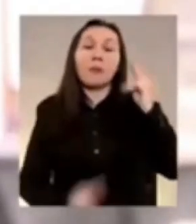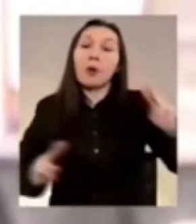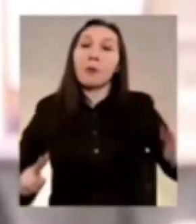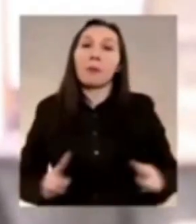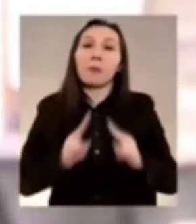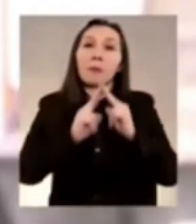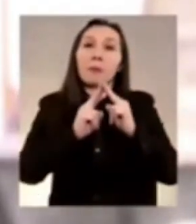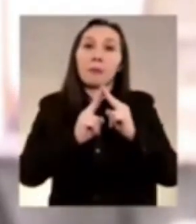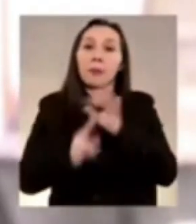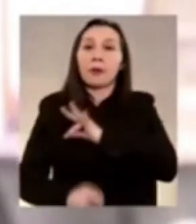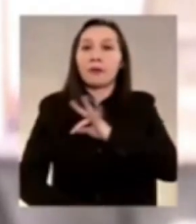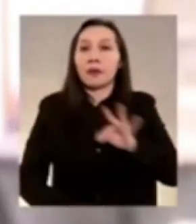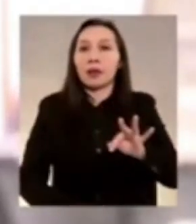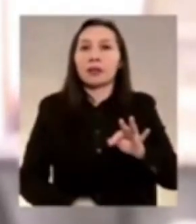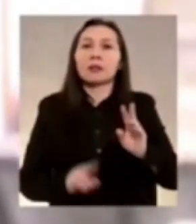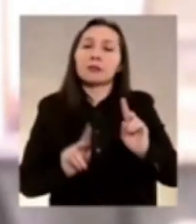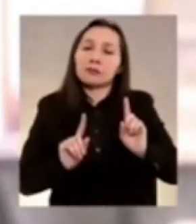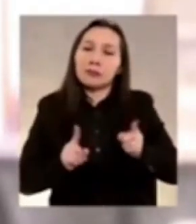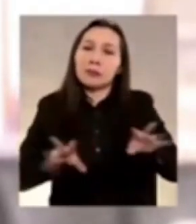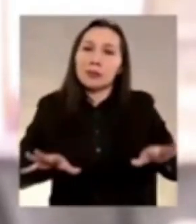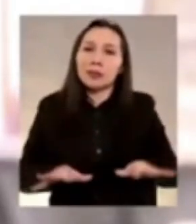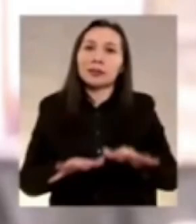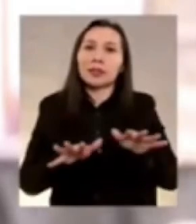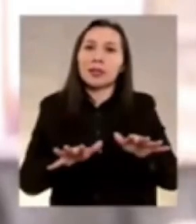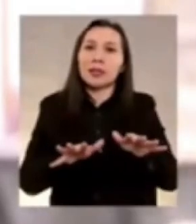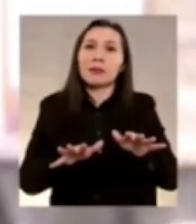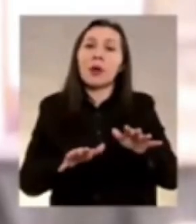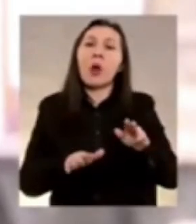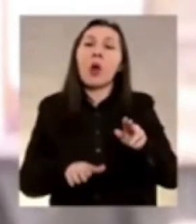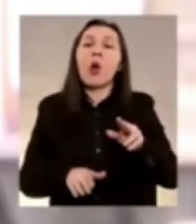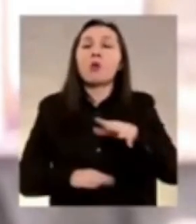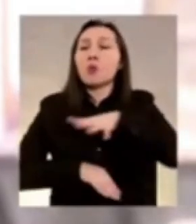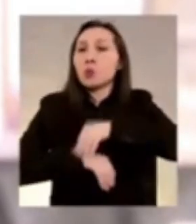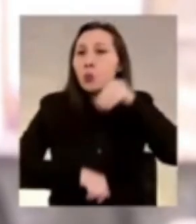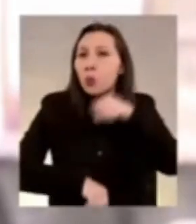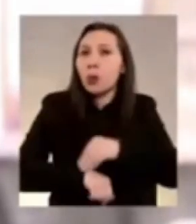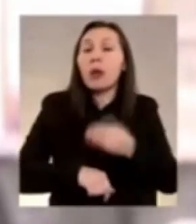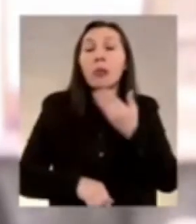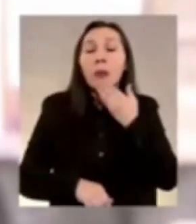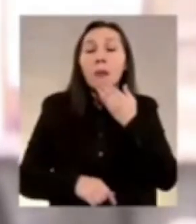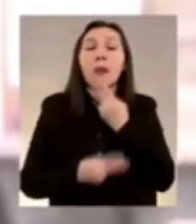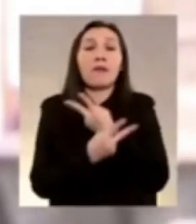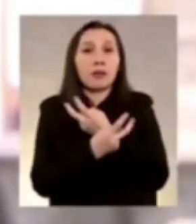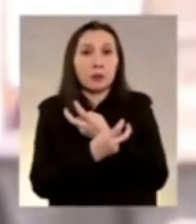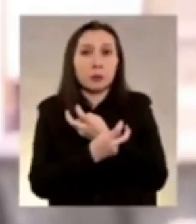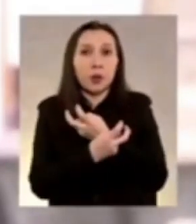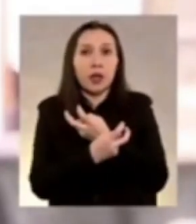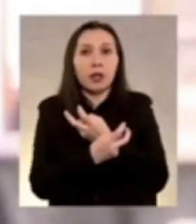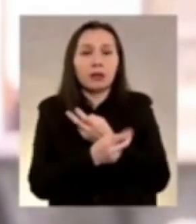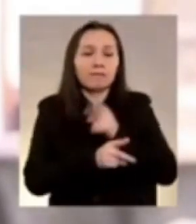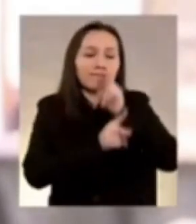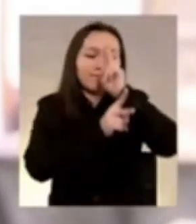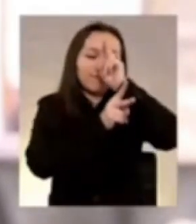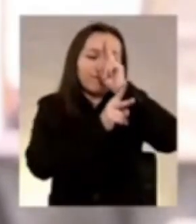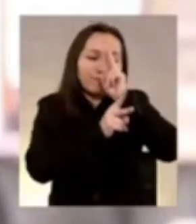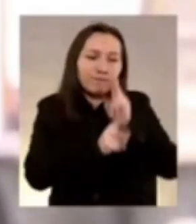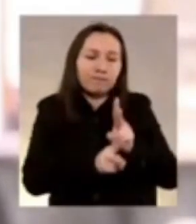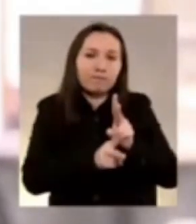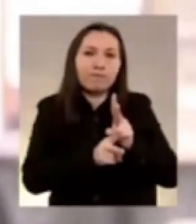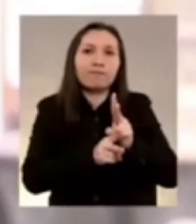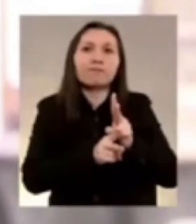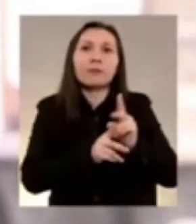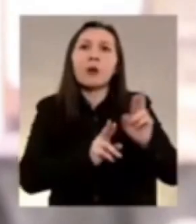París como lo hemos hecho con Suecia o también en Venezuela nuestro homenaje a los